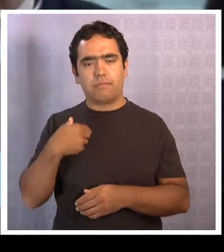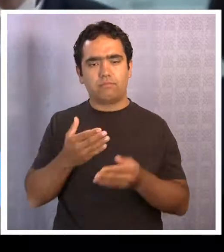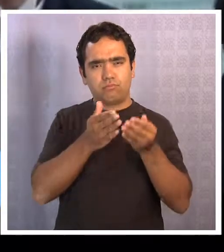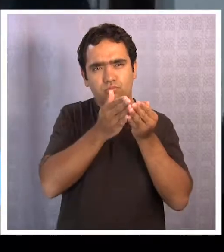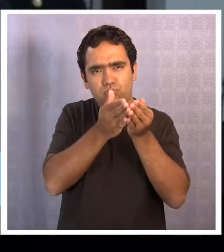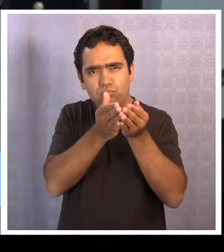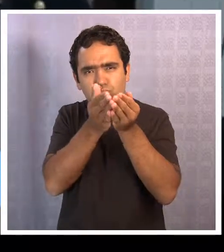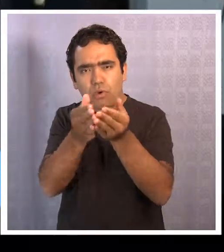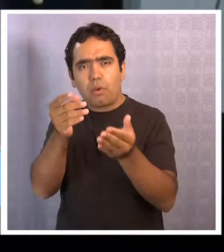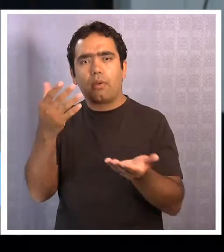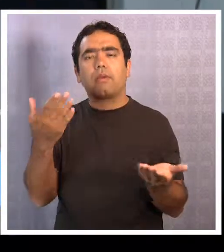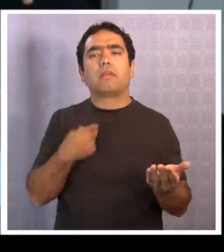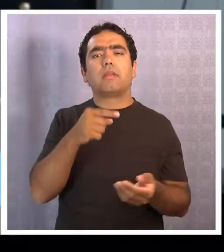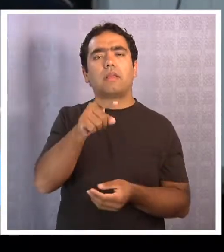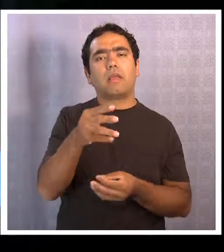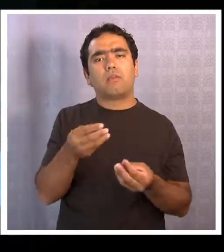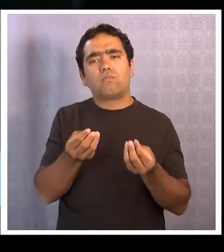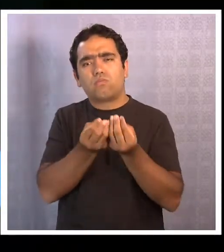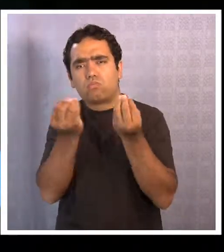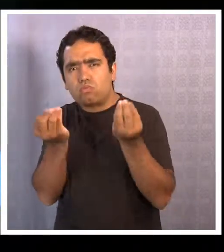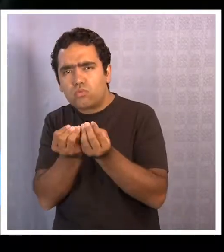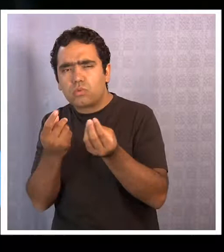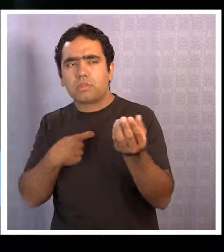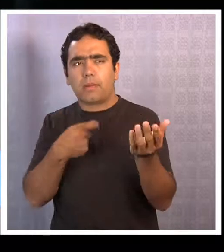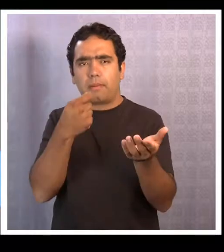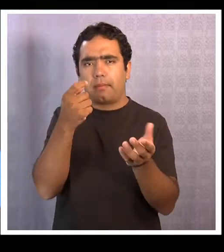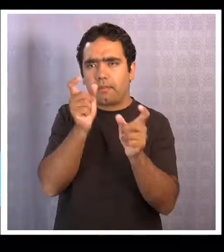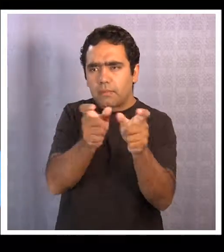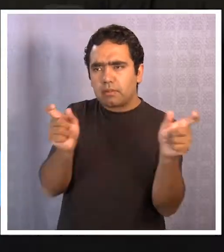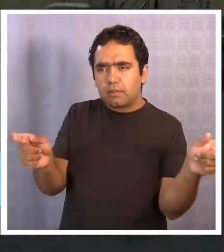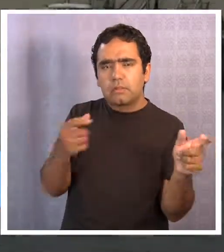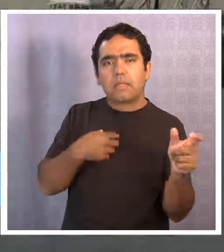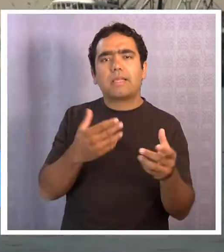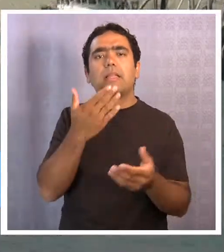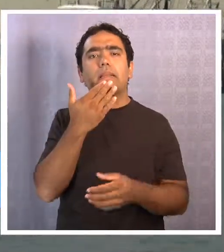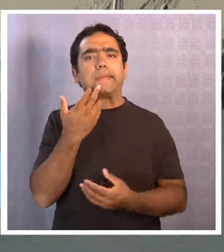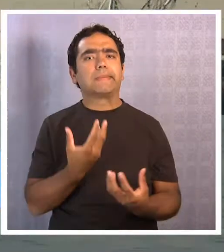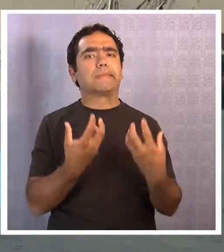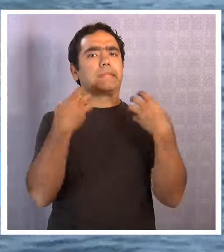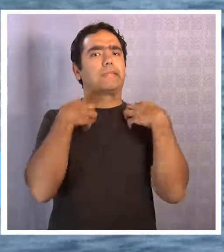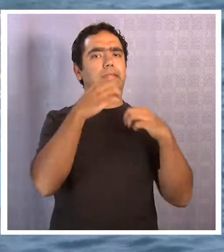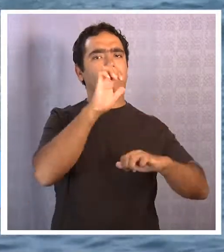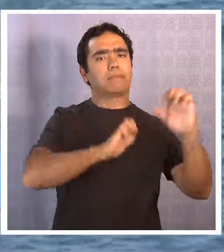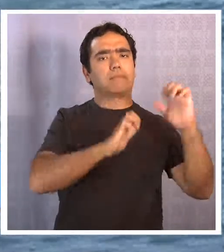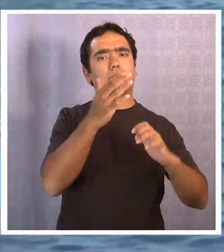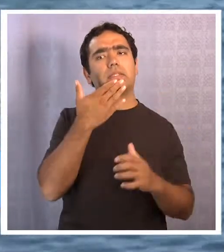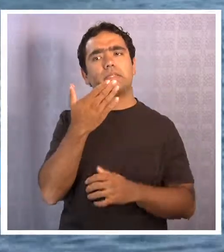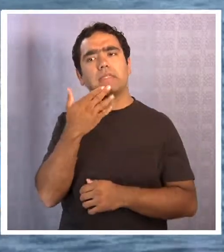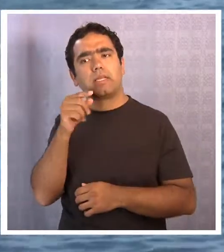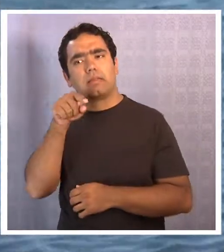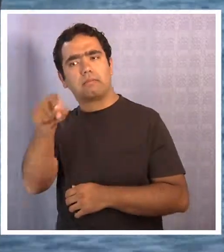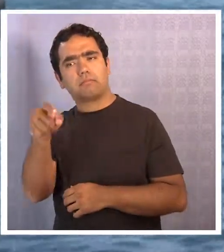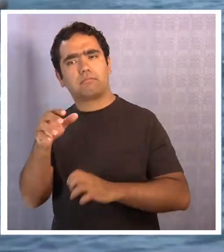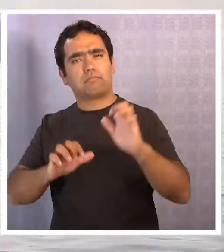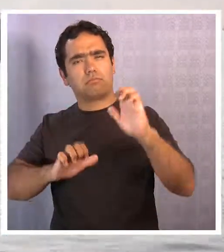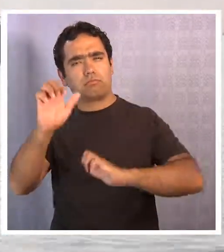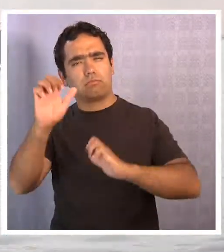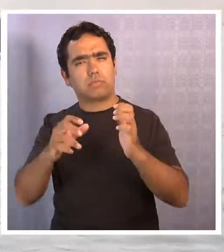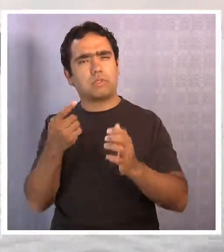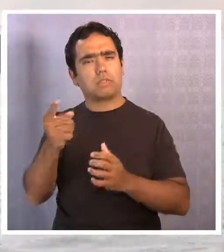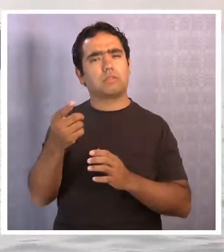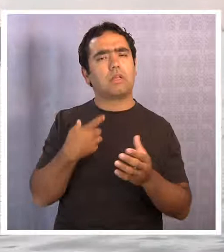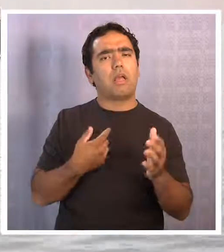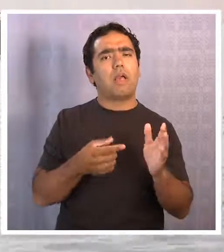que no detalla el uso de los recursos y hay duplicidad de personas entre la productora y la empresa que emite las facturas por